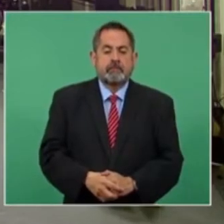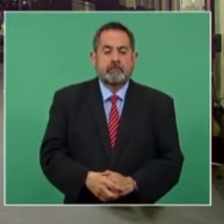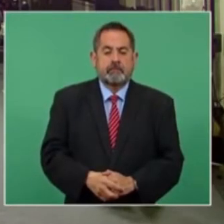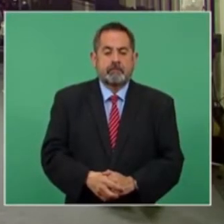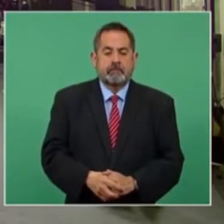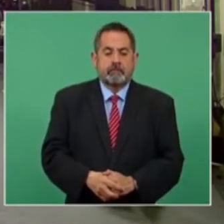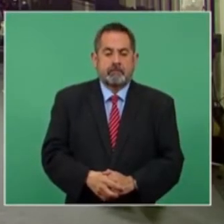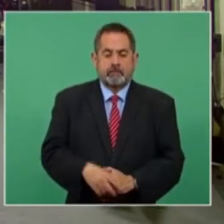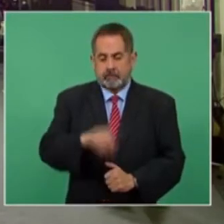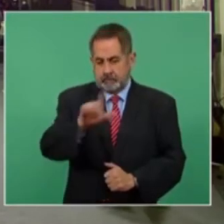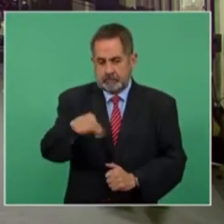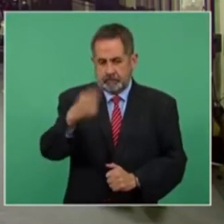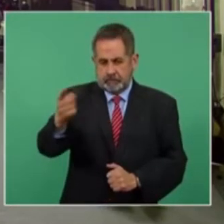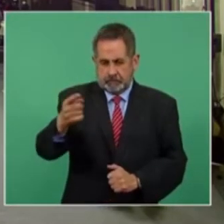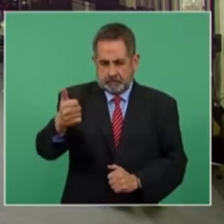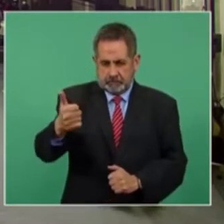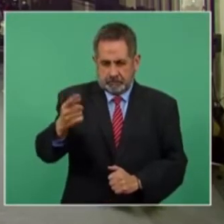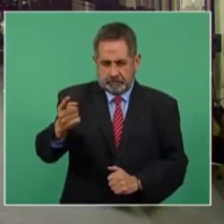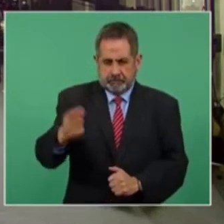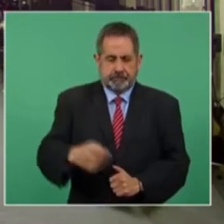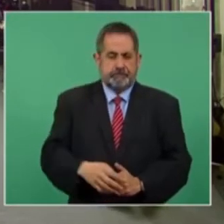Luego, tú, seis.